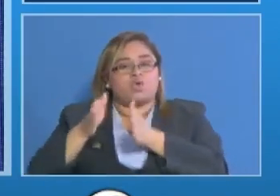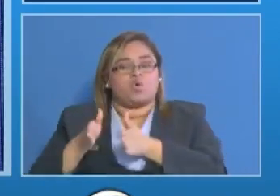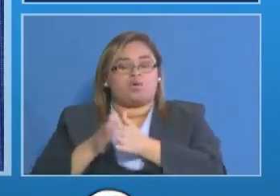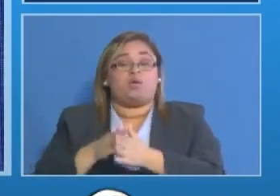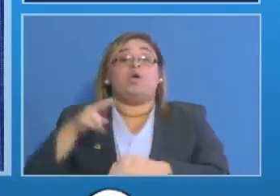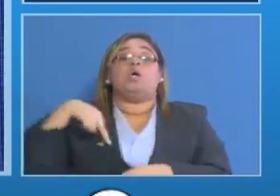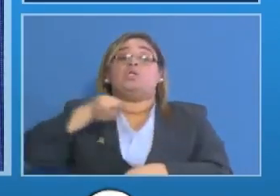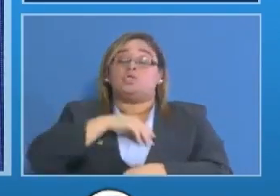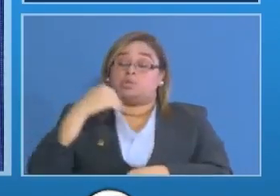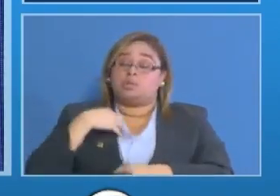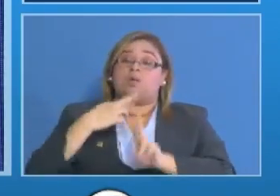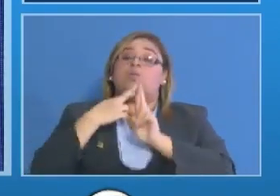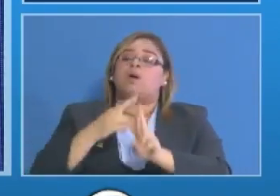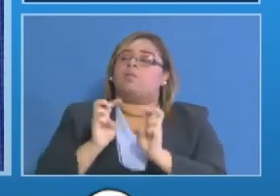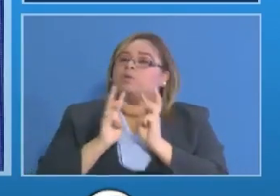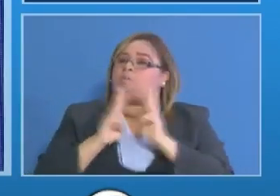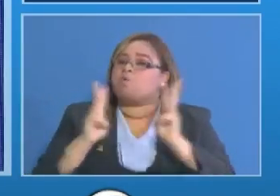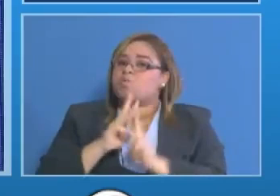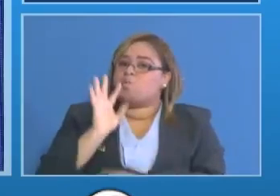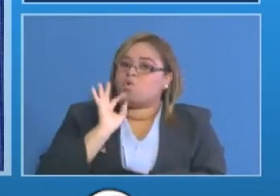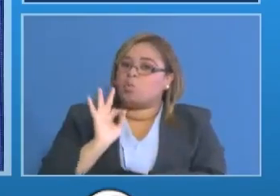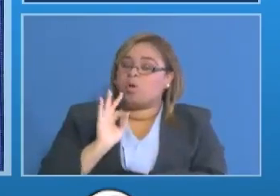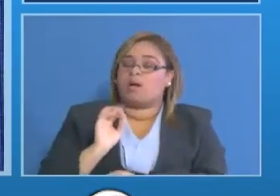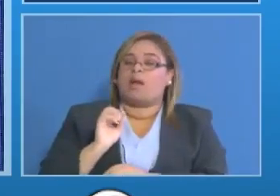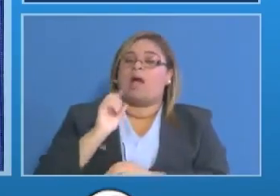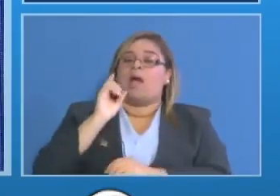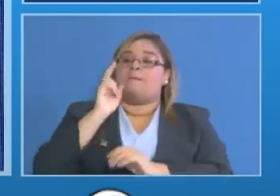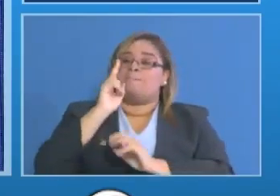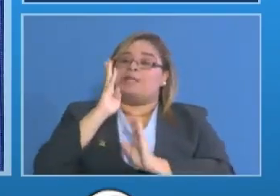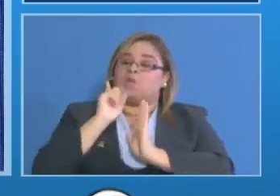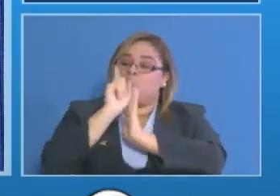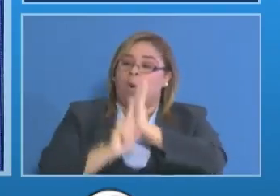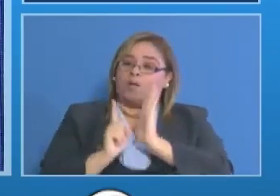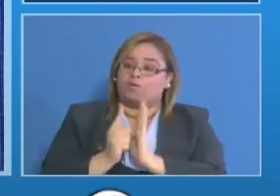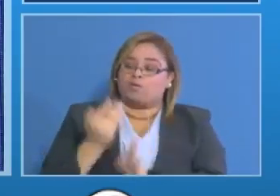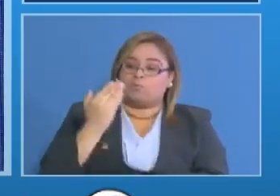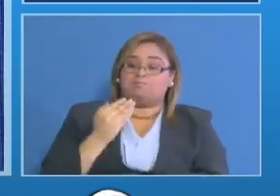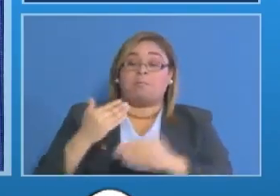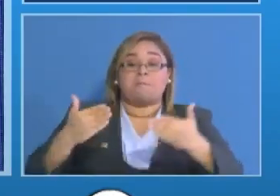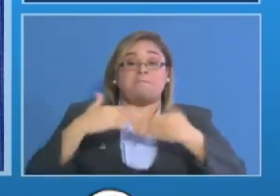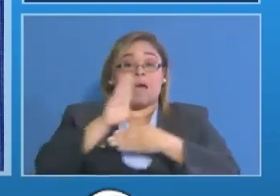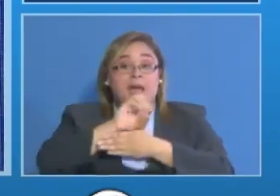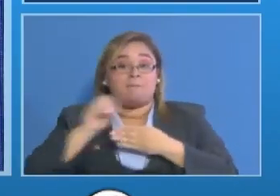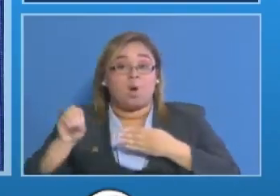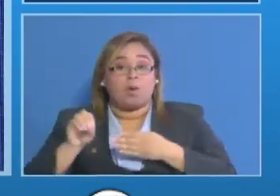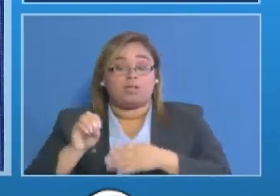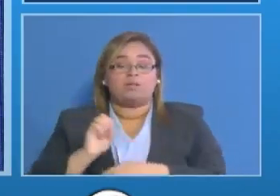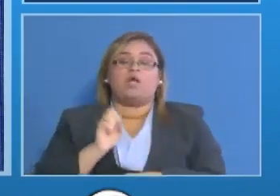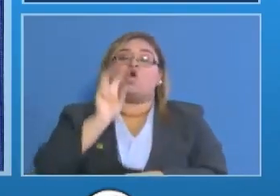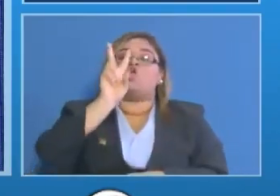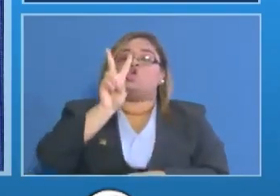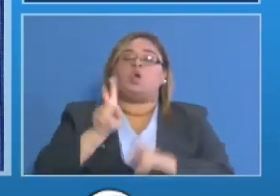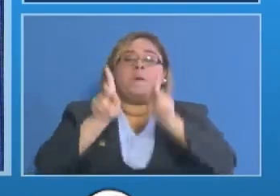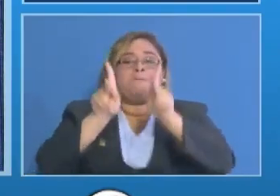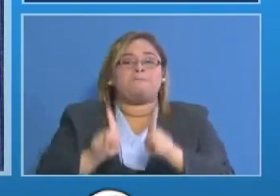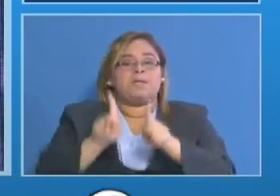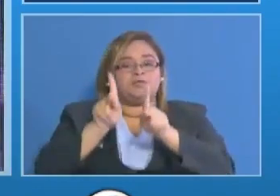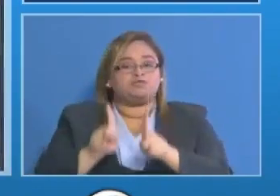resultados muy buenos en estas últimas 24 horas en Panamá Oeste se registraron dos casos